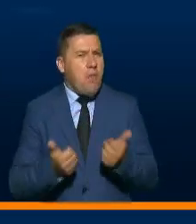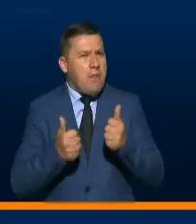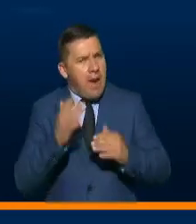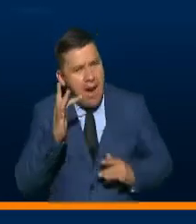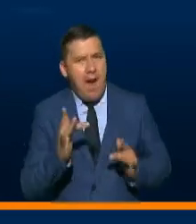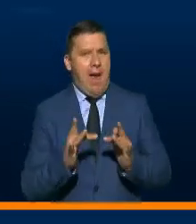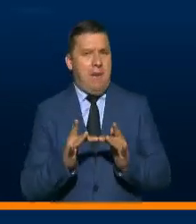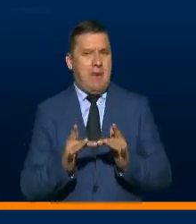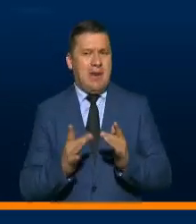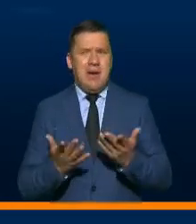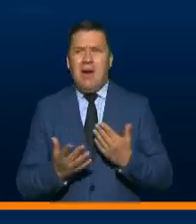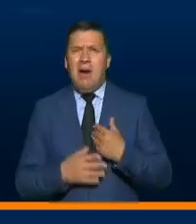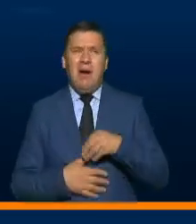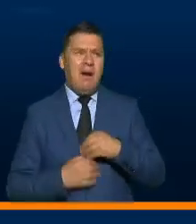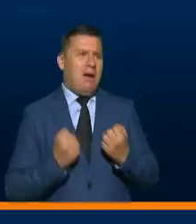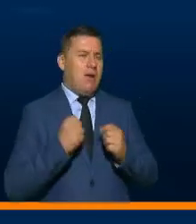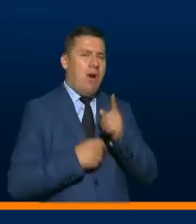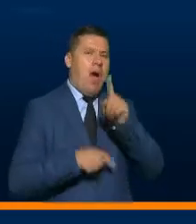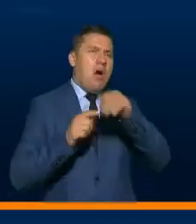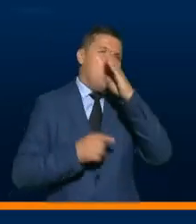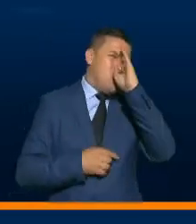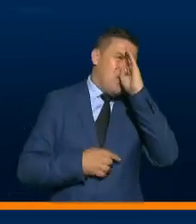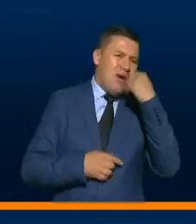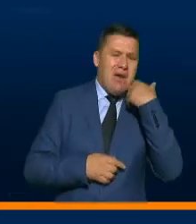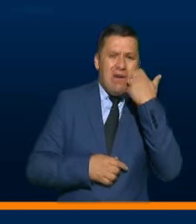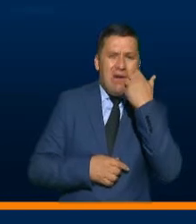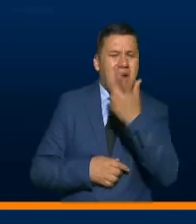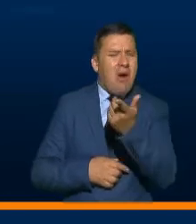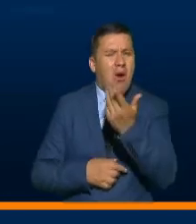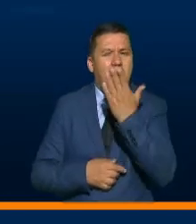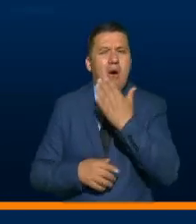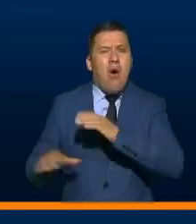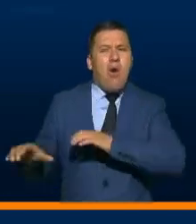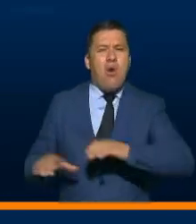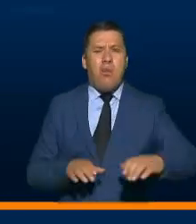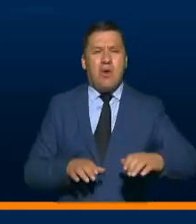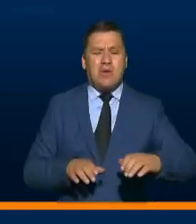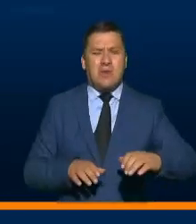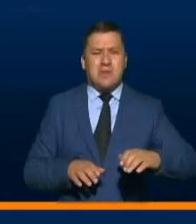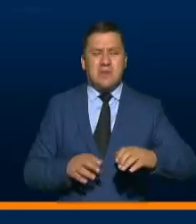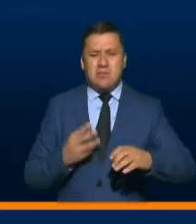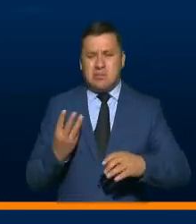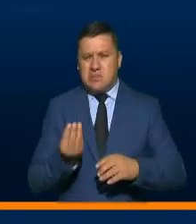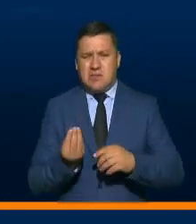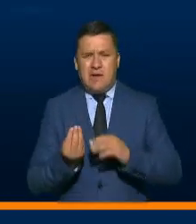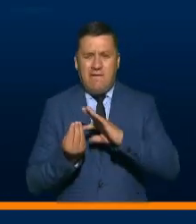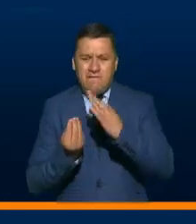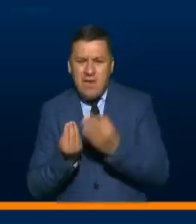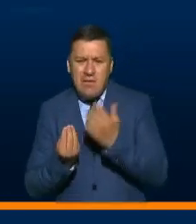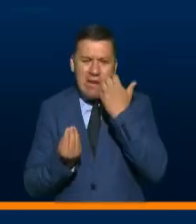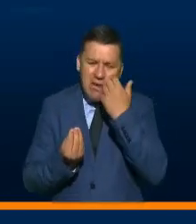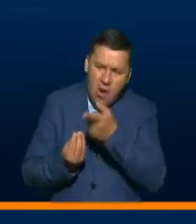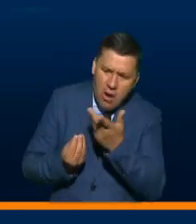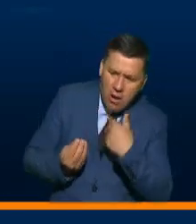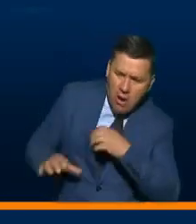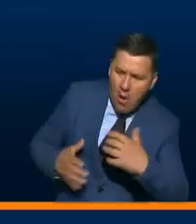de absolver las dudas que se tengan sobre los comportamientos de los miembros de nuestras familias.